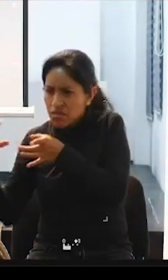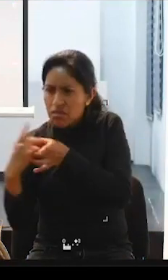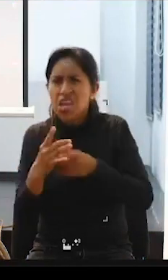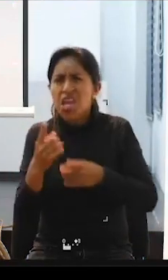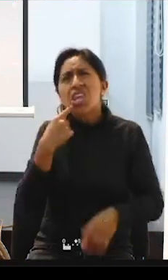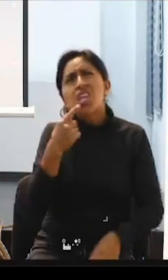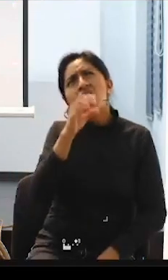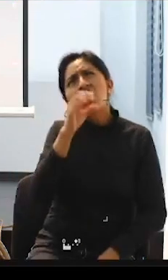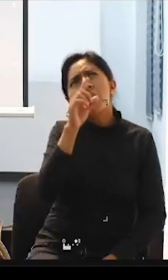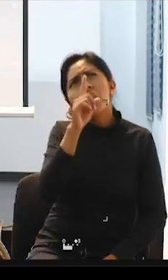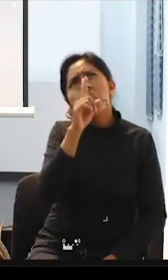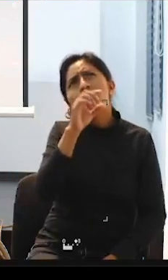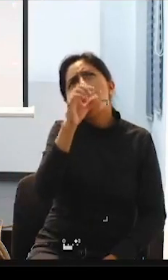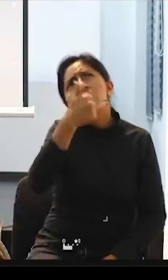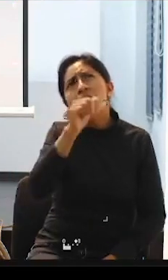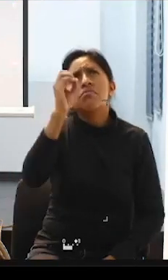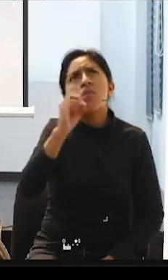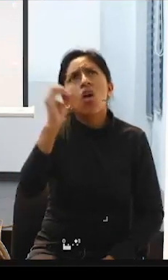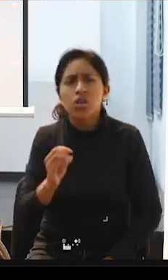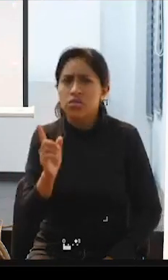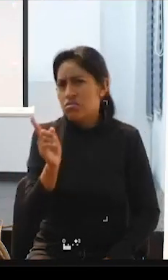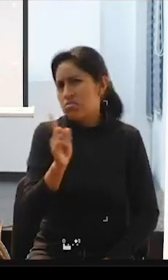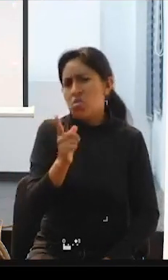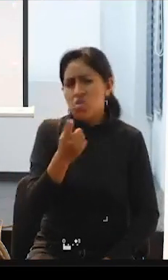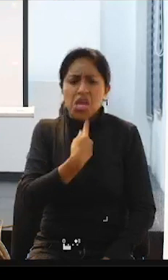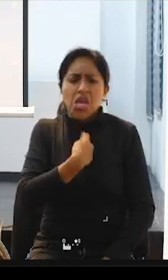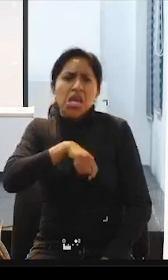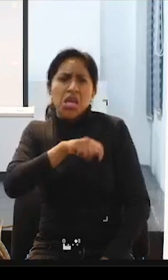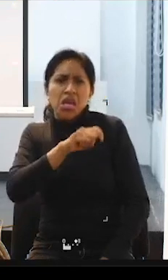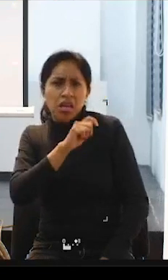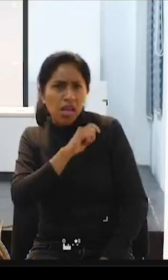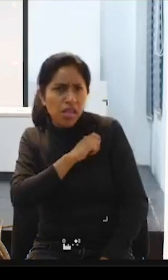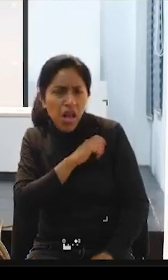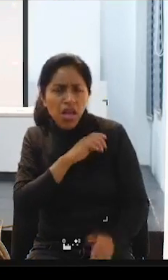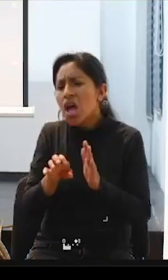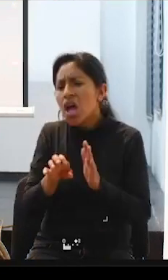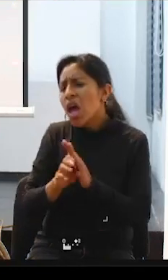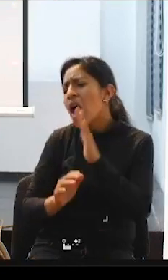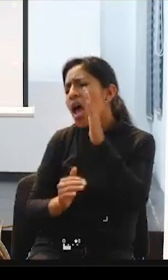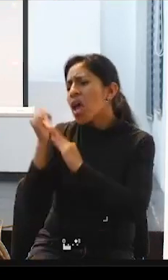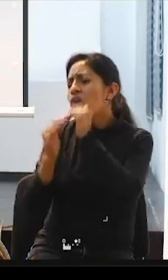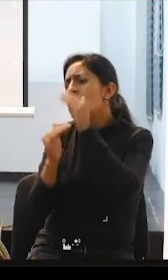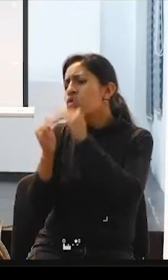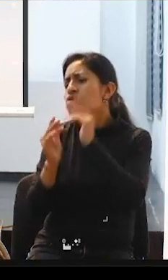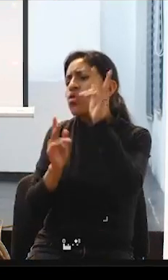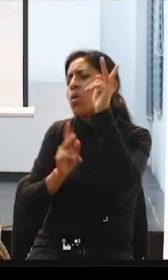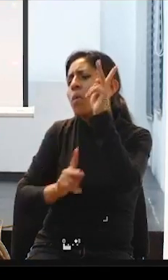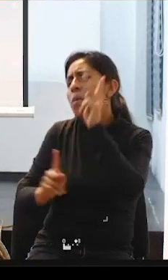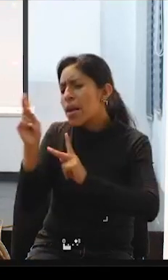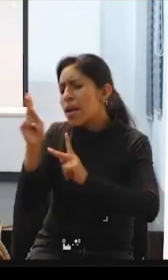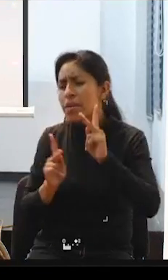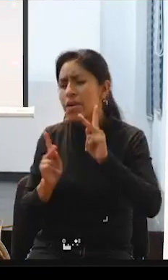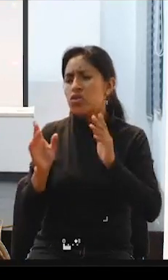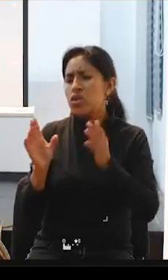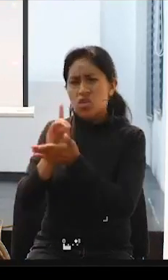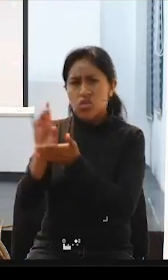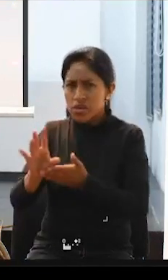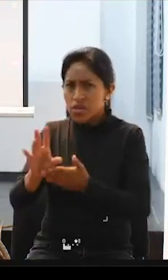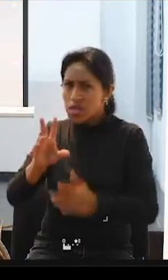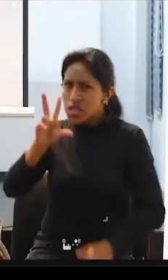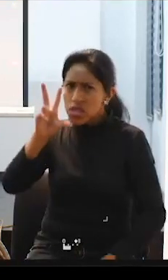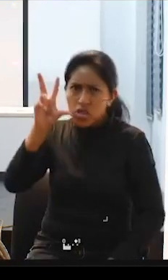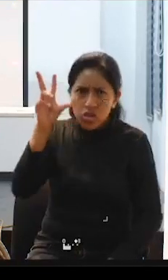nosotros, en España, que construyan tanto por ciento de viviendas para personas con discapacidad, no,